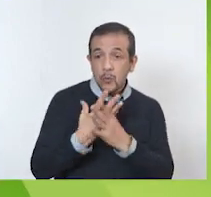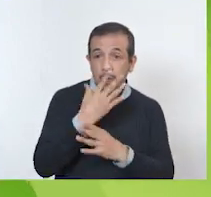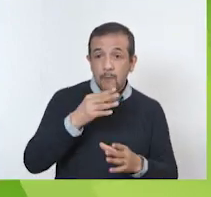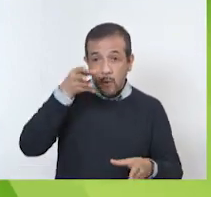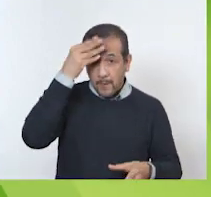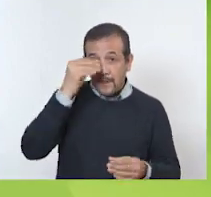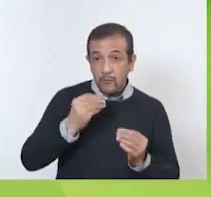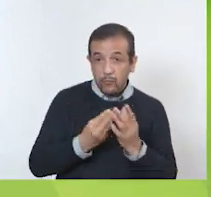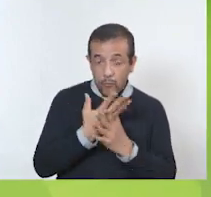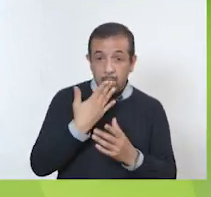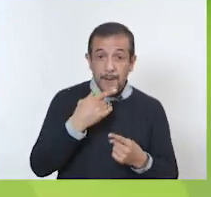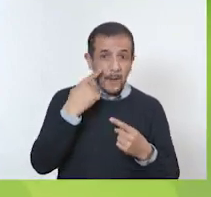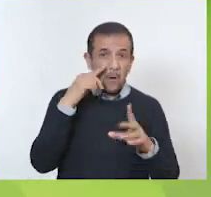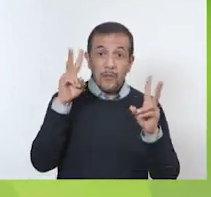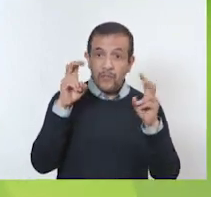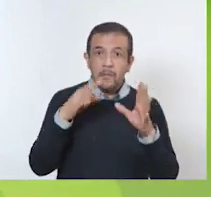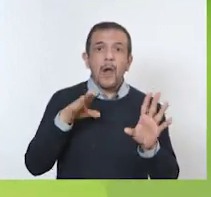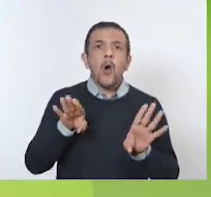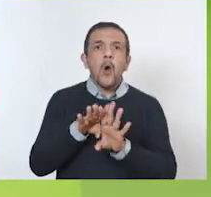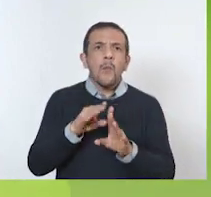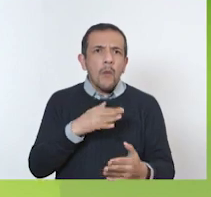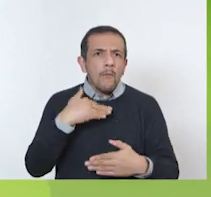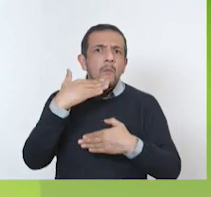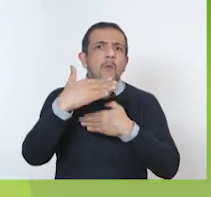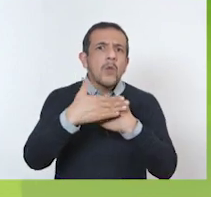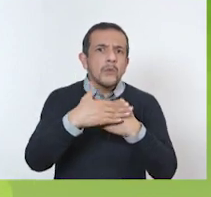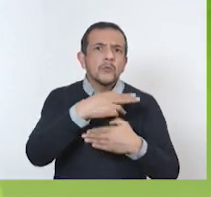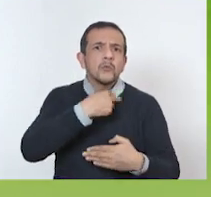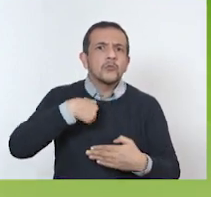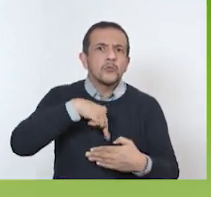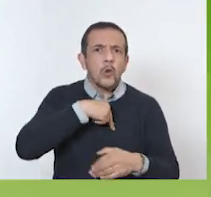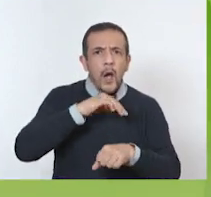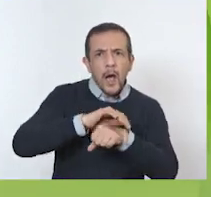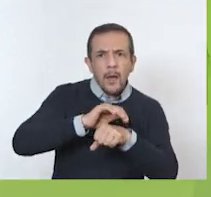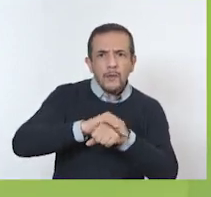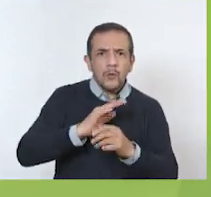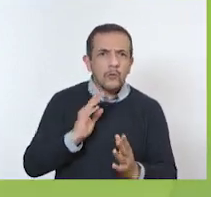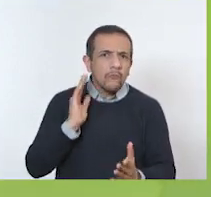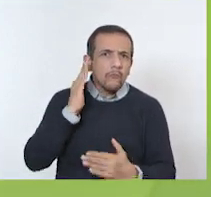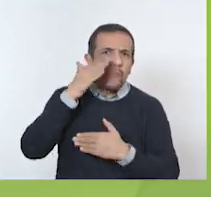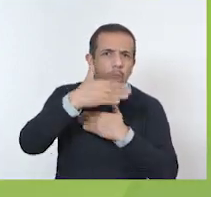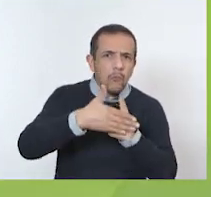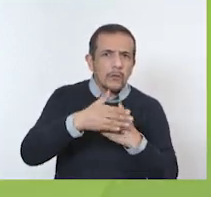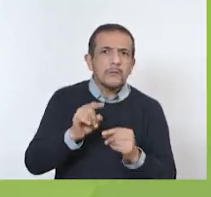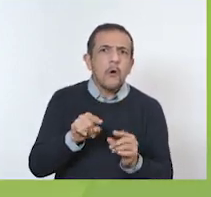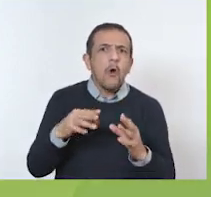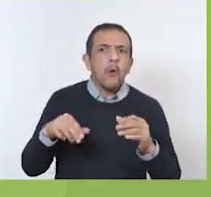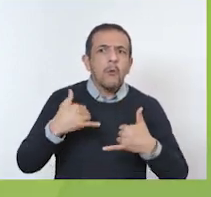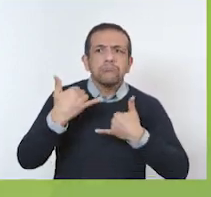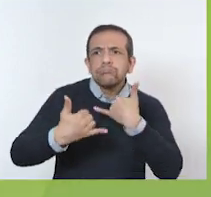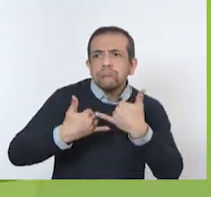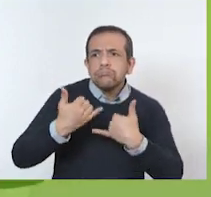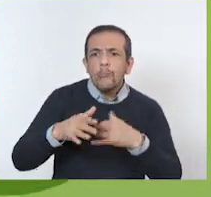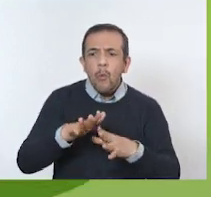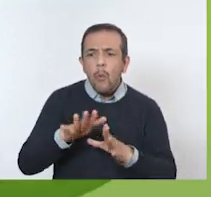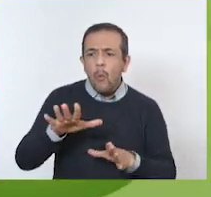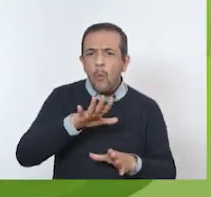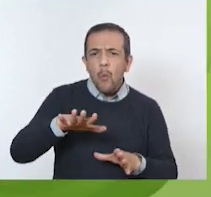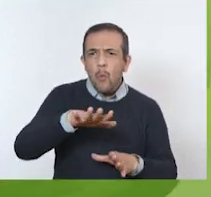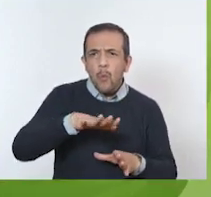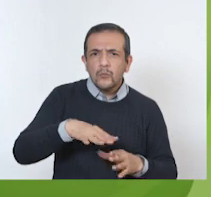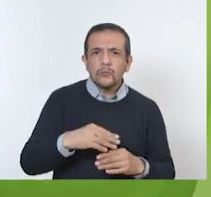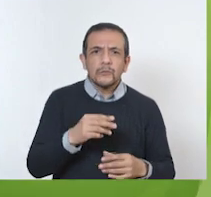aprendizaje. El tema es cómo vamos a jugar con nuestras amigas y amigos cuando podamos regresar a espacios